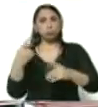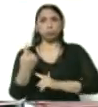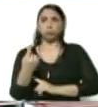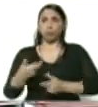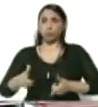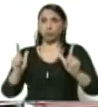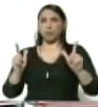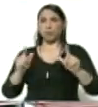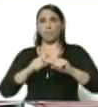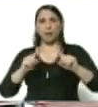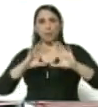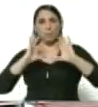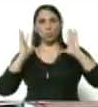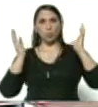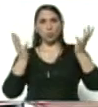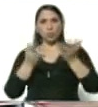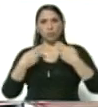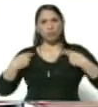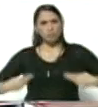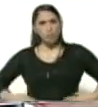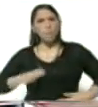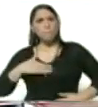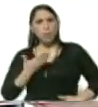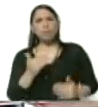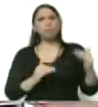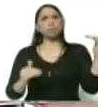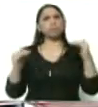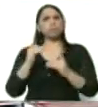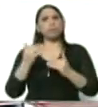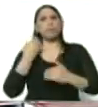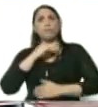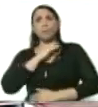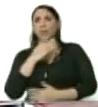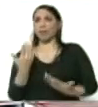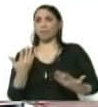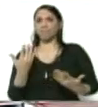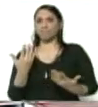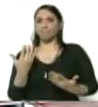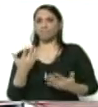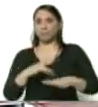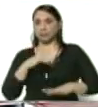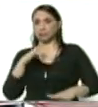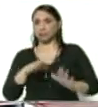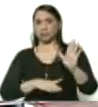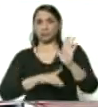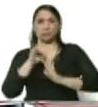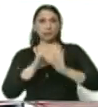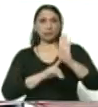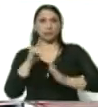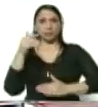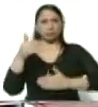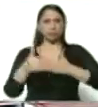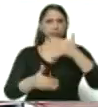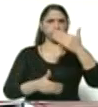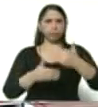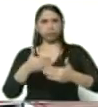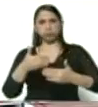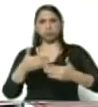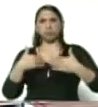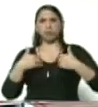que el mundo, la humanidad pueda superar pandemias que han marcado su desarrollo y evolución sanitaria.